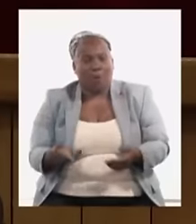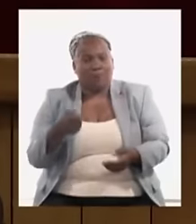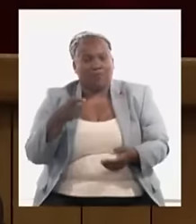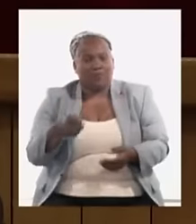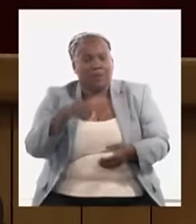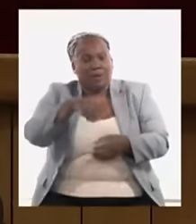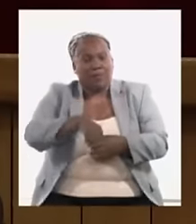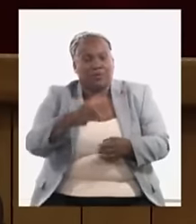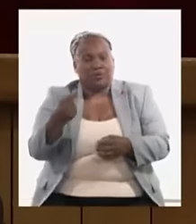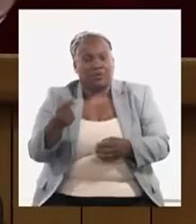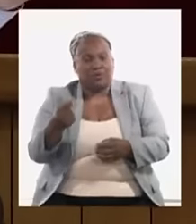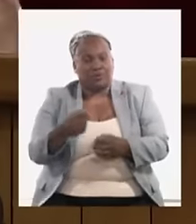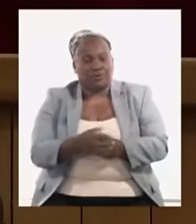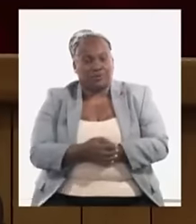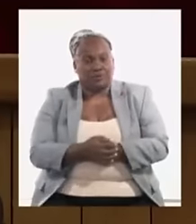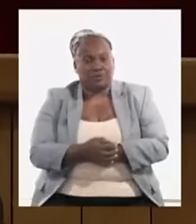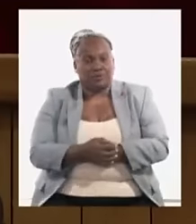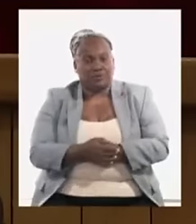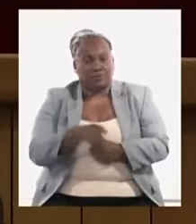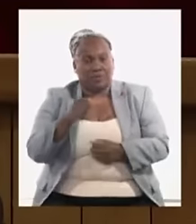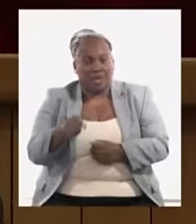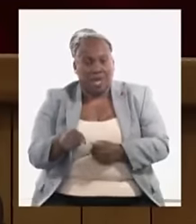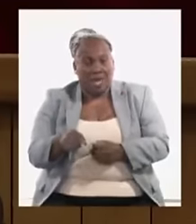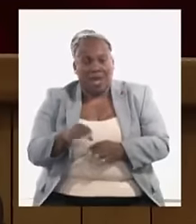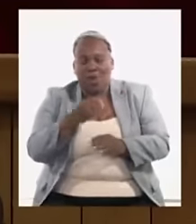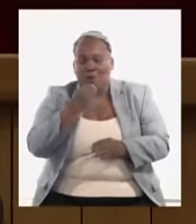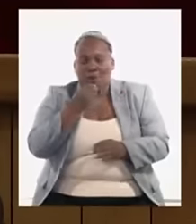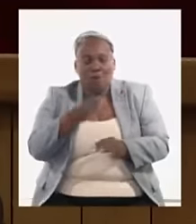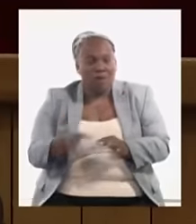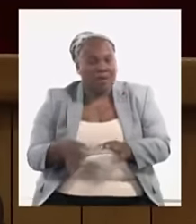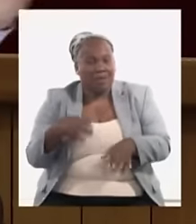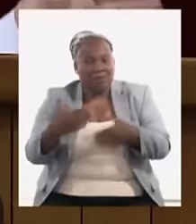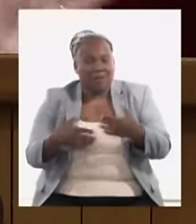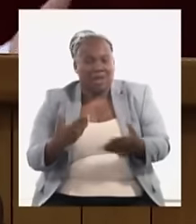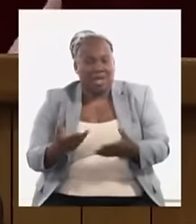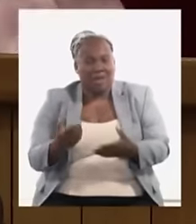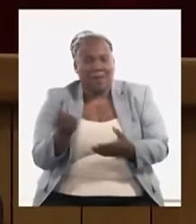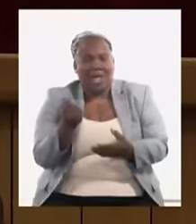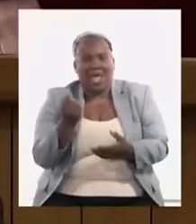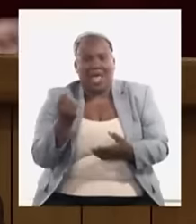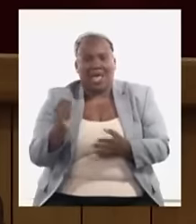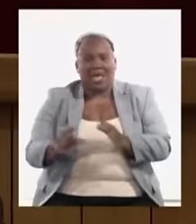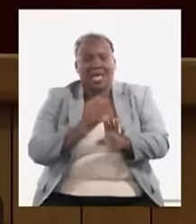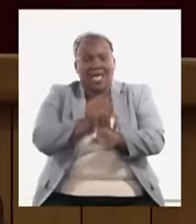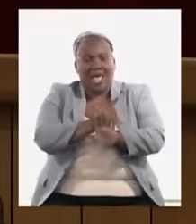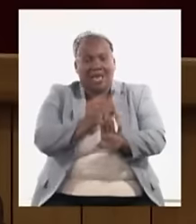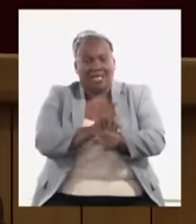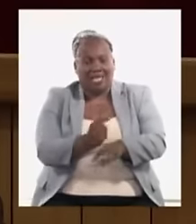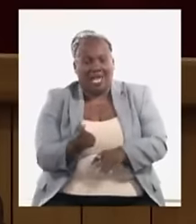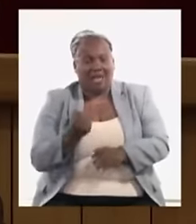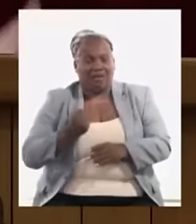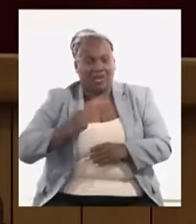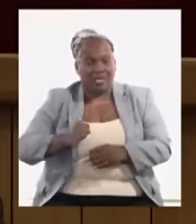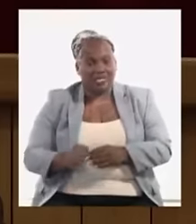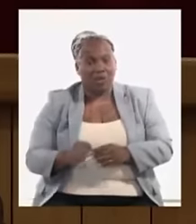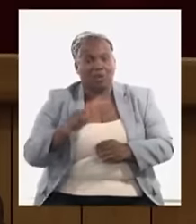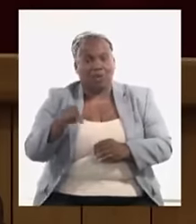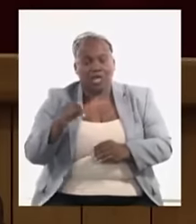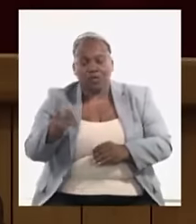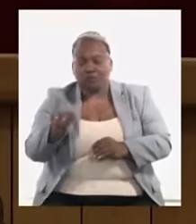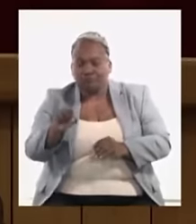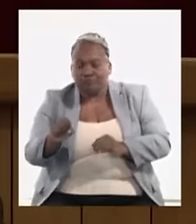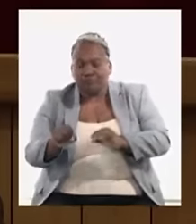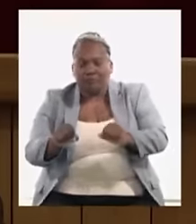presupuestarios y cualquier desviación sea cual sea la causa la podamos ir atajando mes tras mes ir